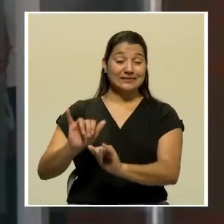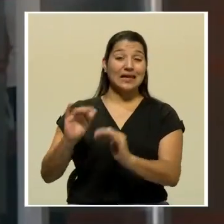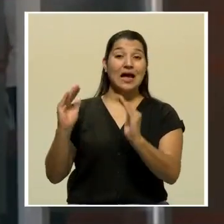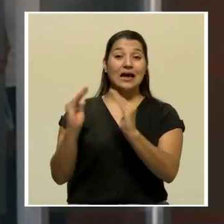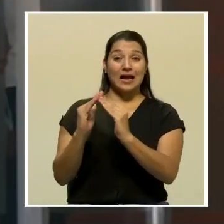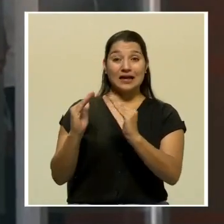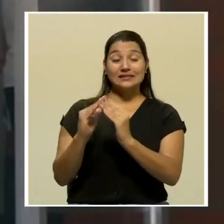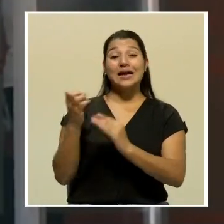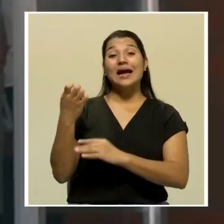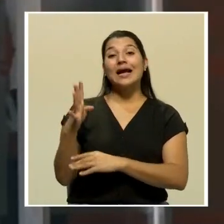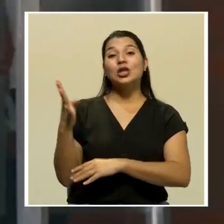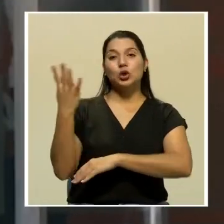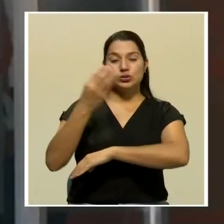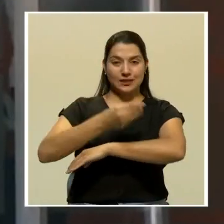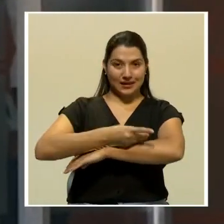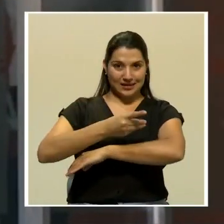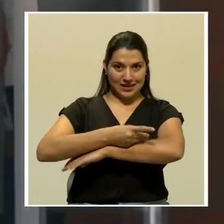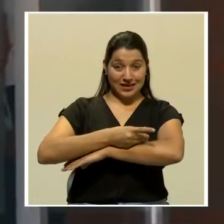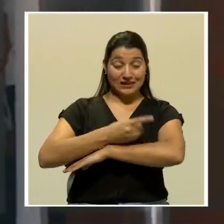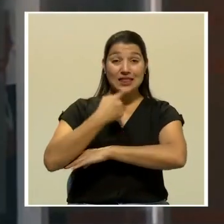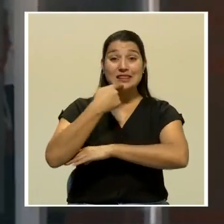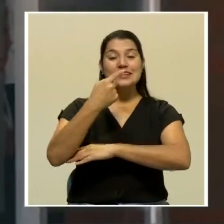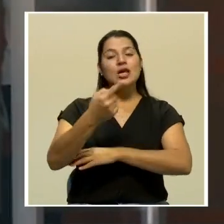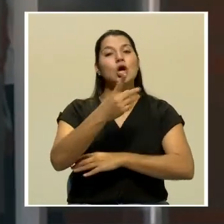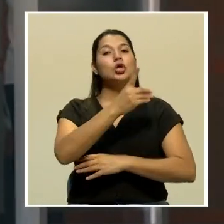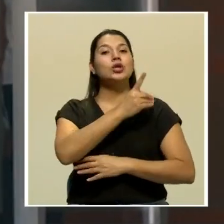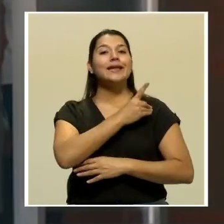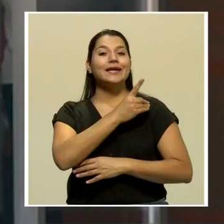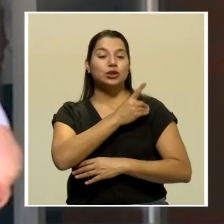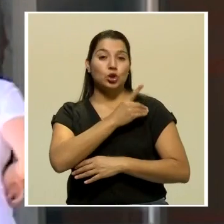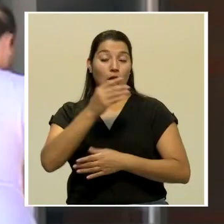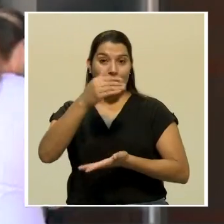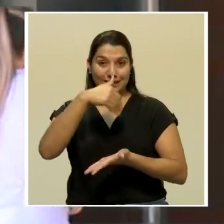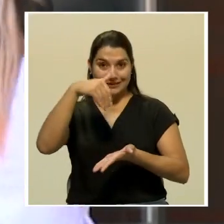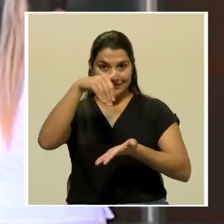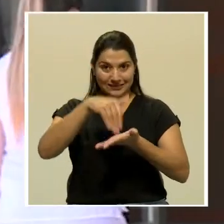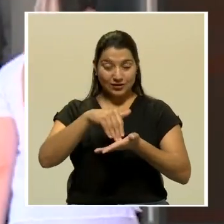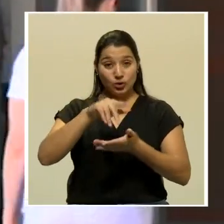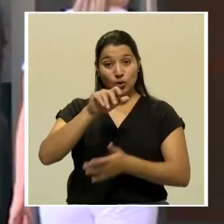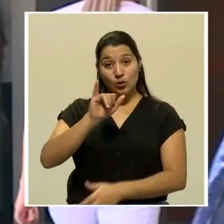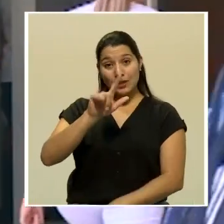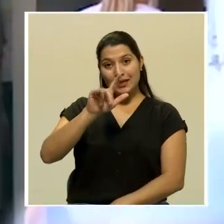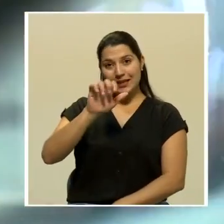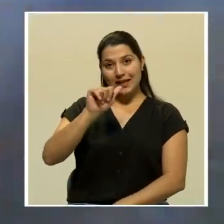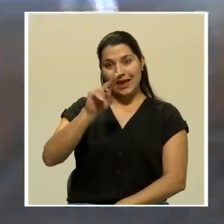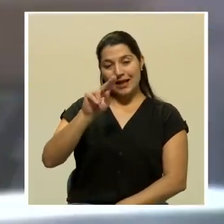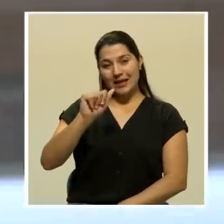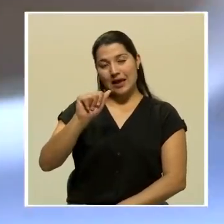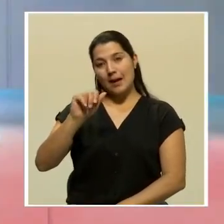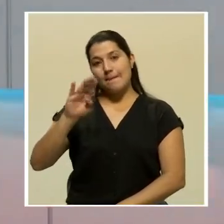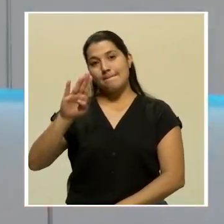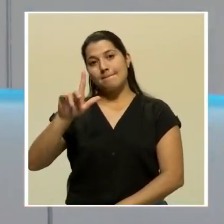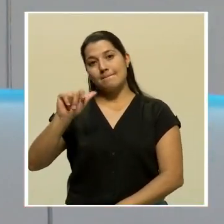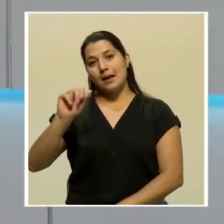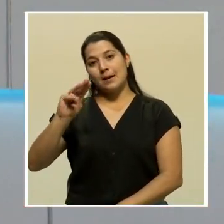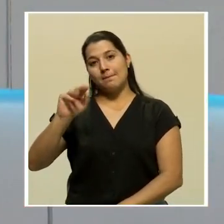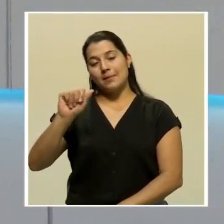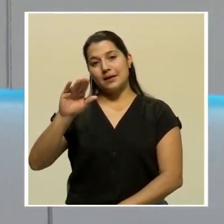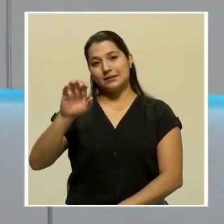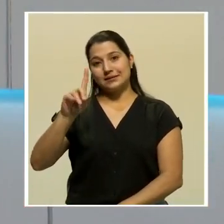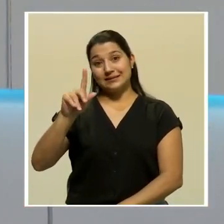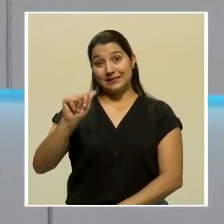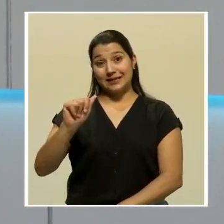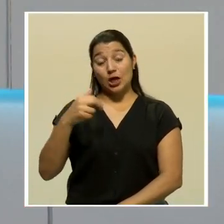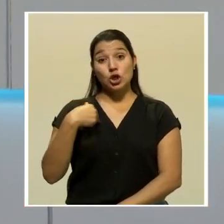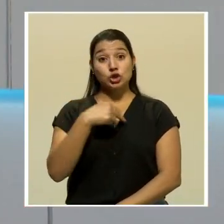por 14 días, explicó la directora del centro, Iliana Balmaceda. Nos